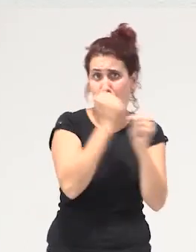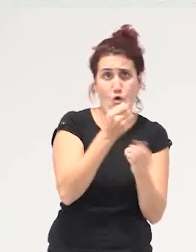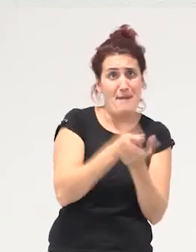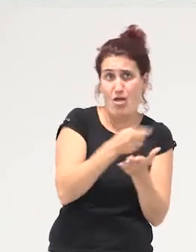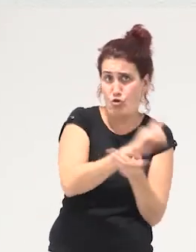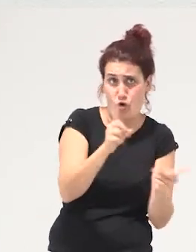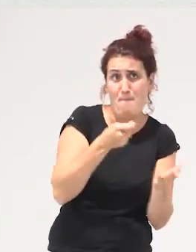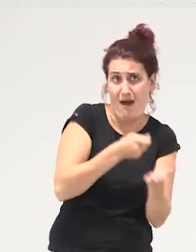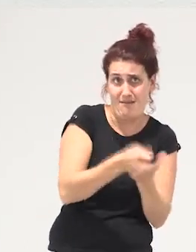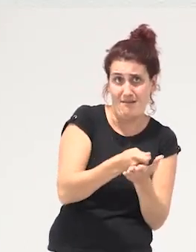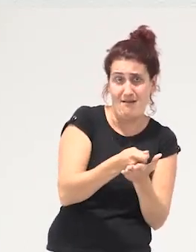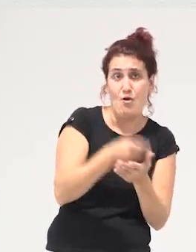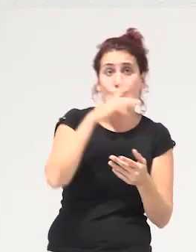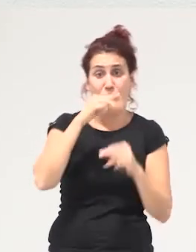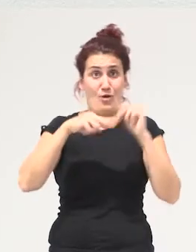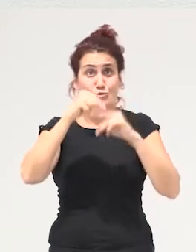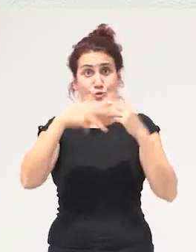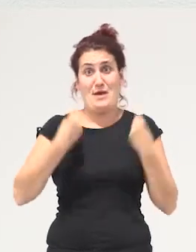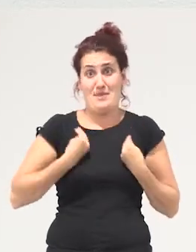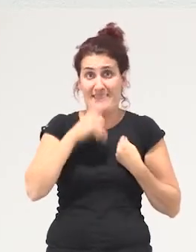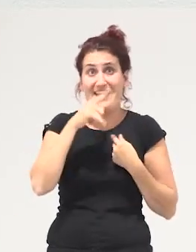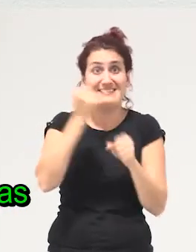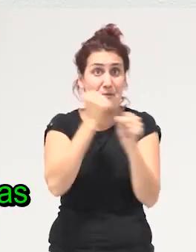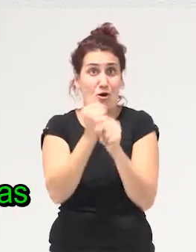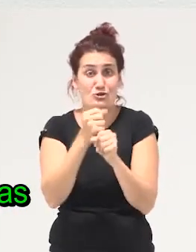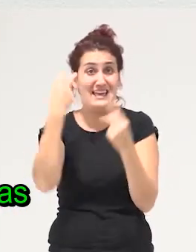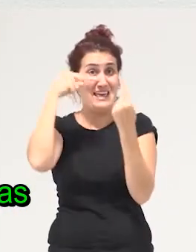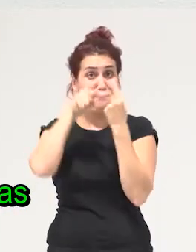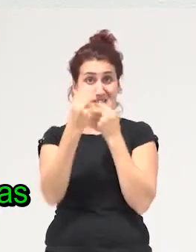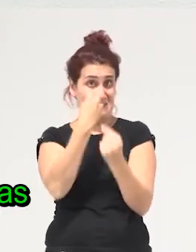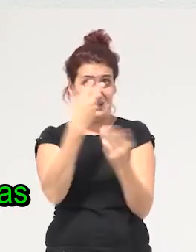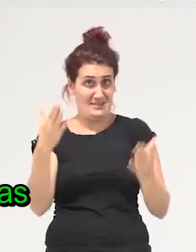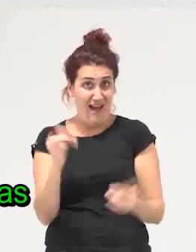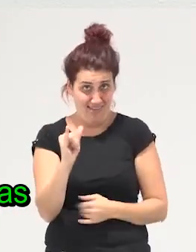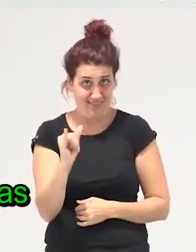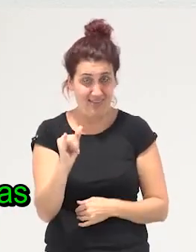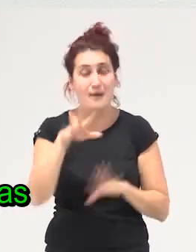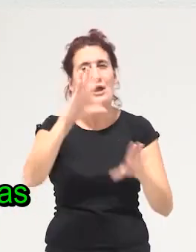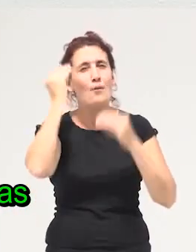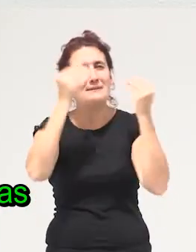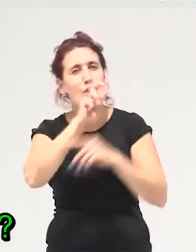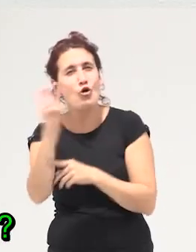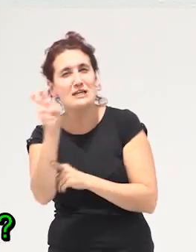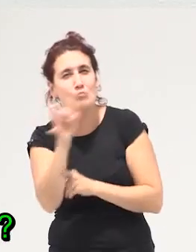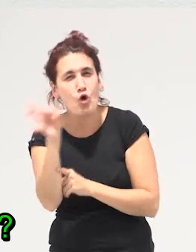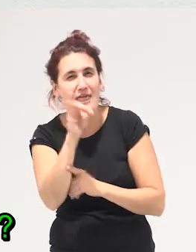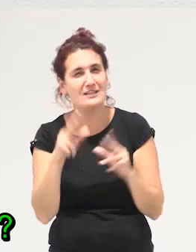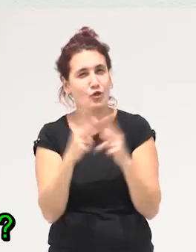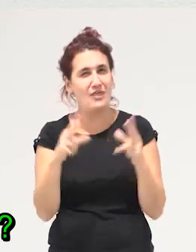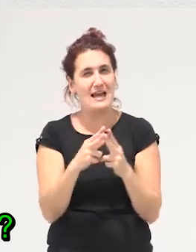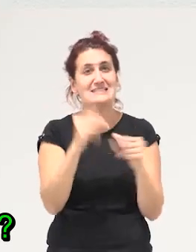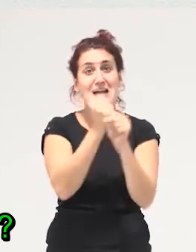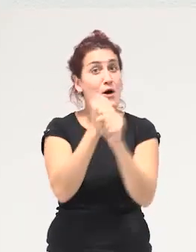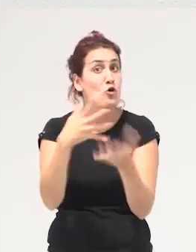porque se construye sobre la idea de que existan trabajos invisibles pero podríamos pensar otras maneras y otras monedas sociales donde todos los